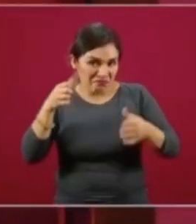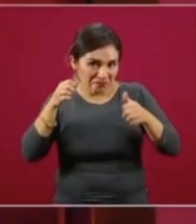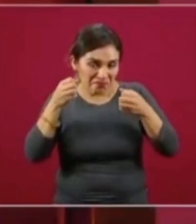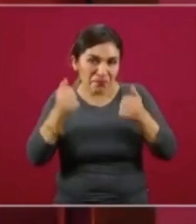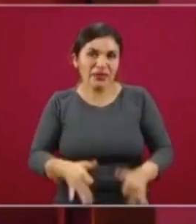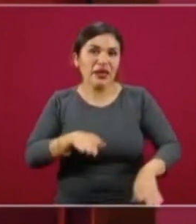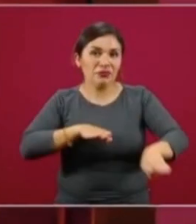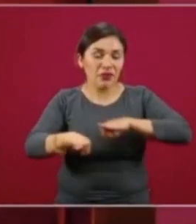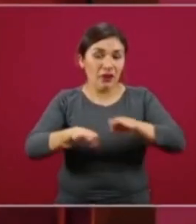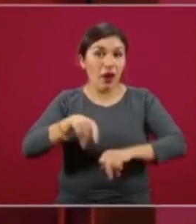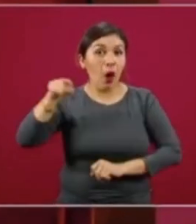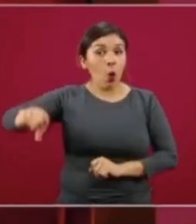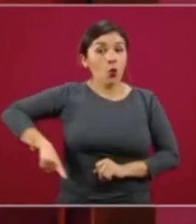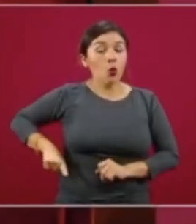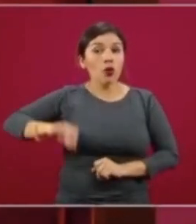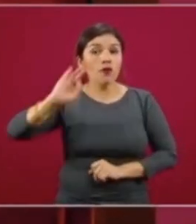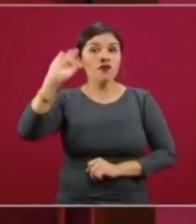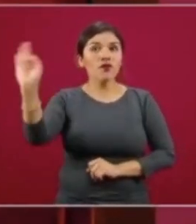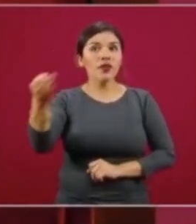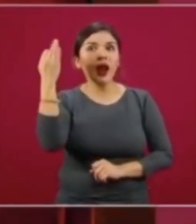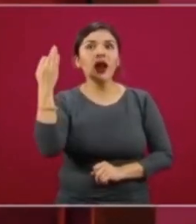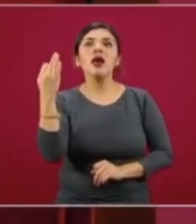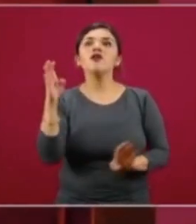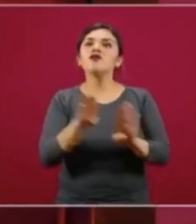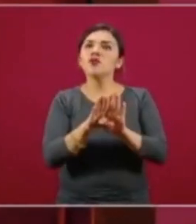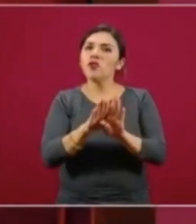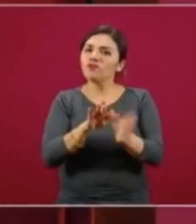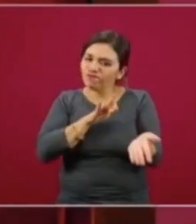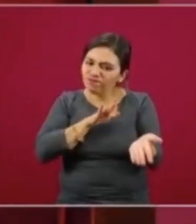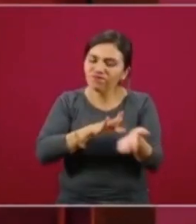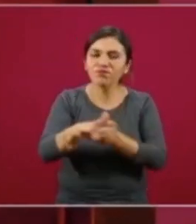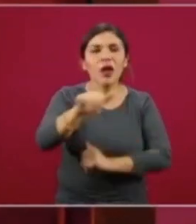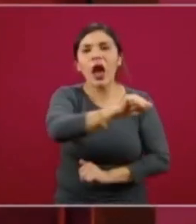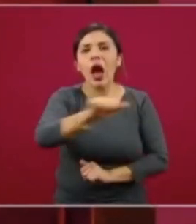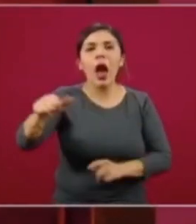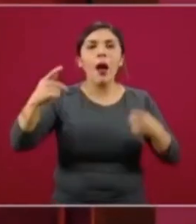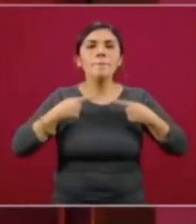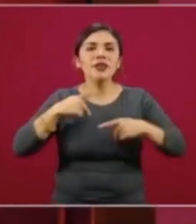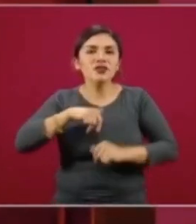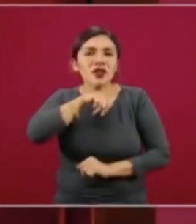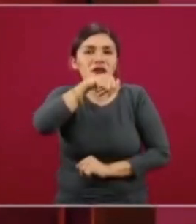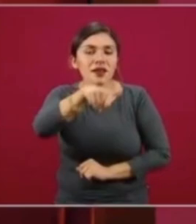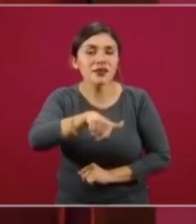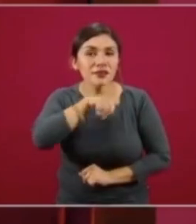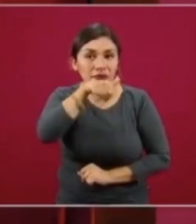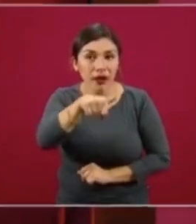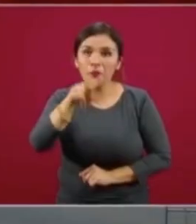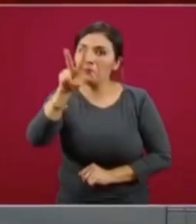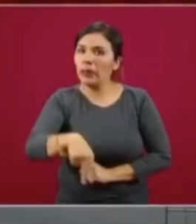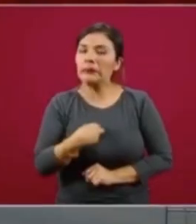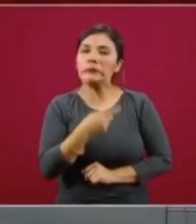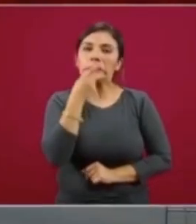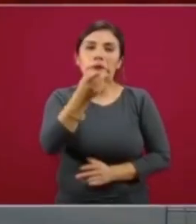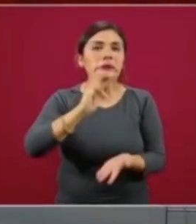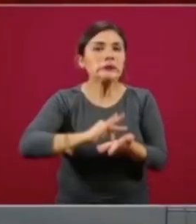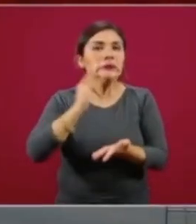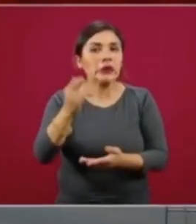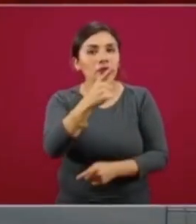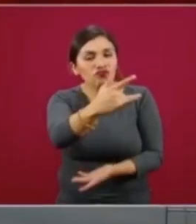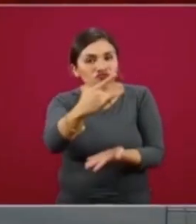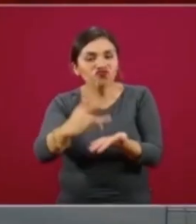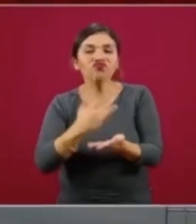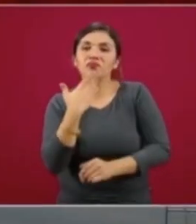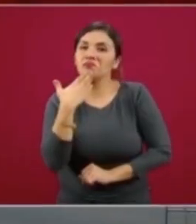para el gobierno federal una cruzada a favor de los adultos mayores. Y de verdad estamos muy agradecidos por ese